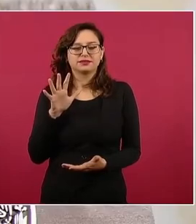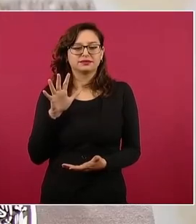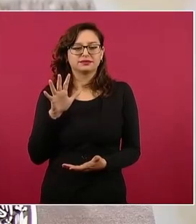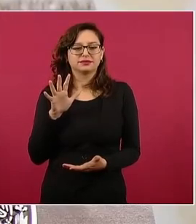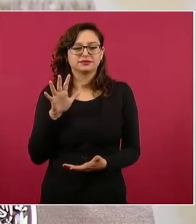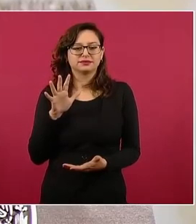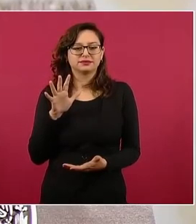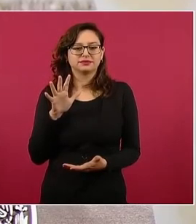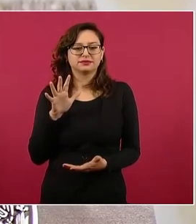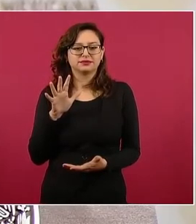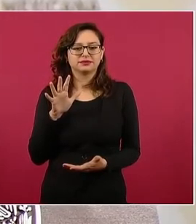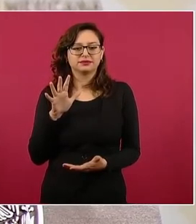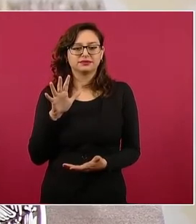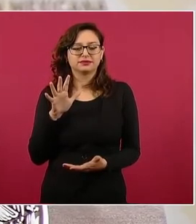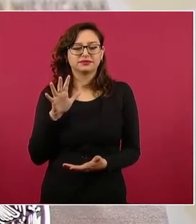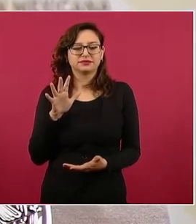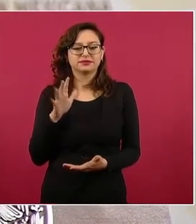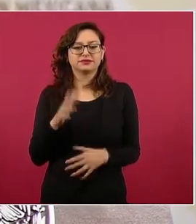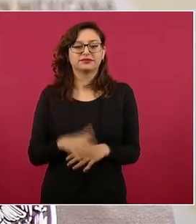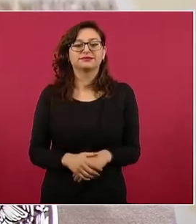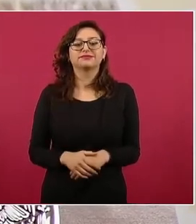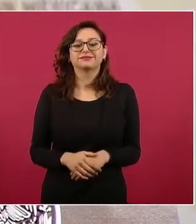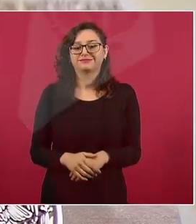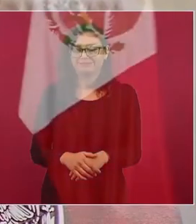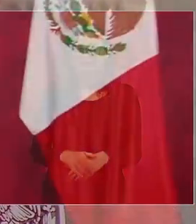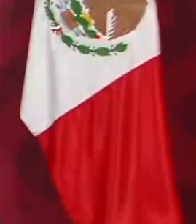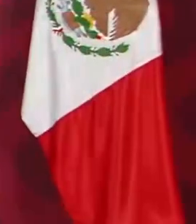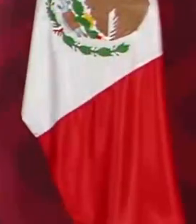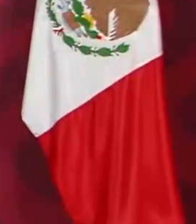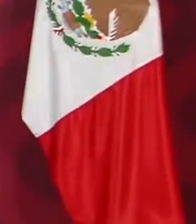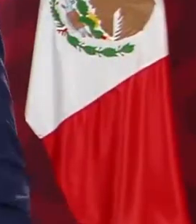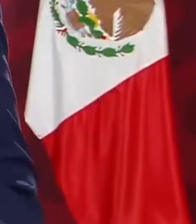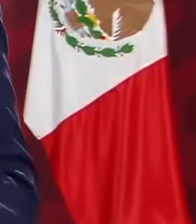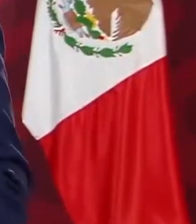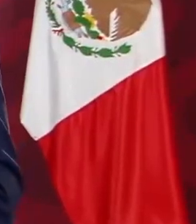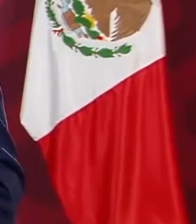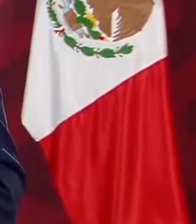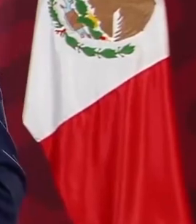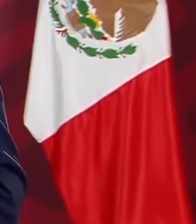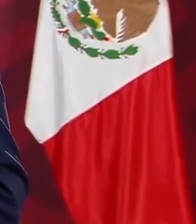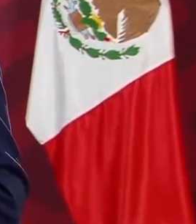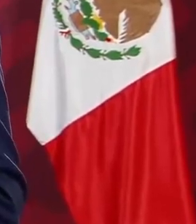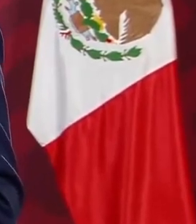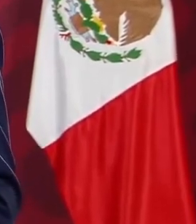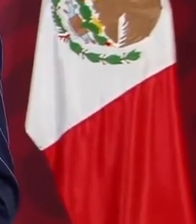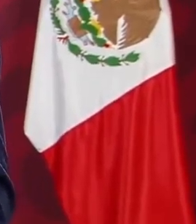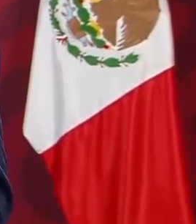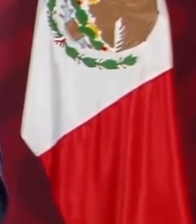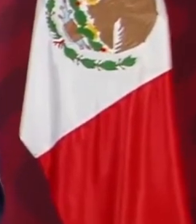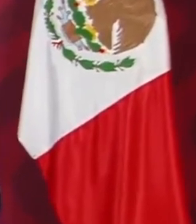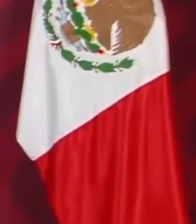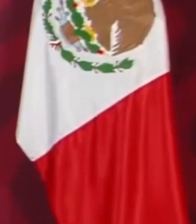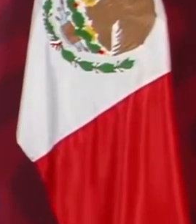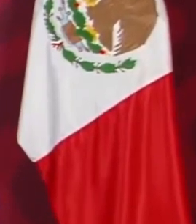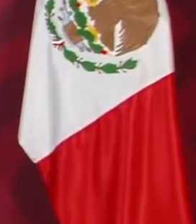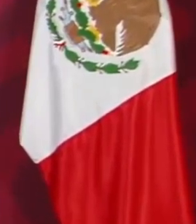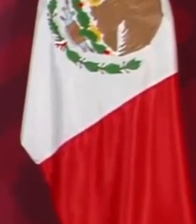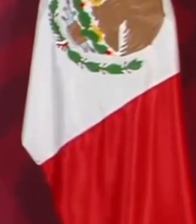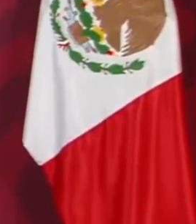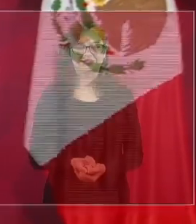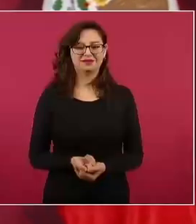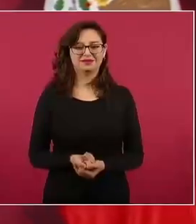es la pollera colorada cantar aquí en el zócalo y a veces invitábamos